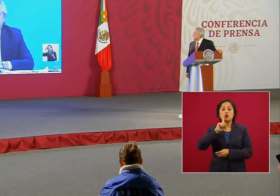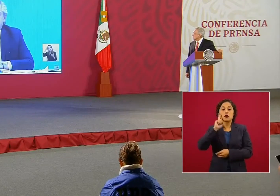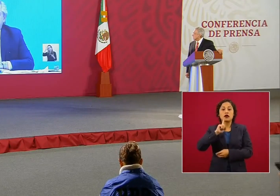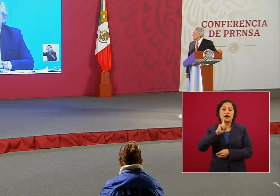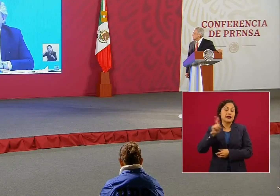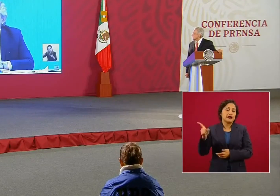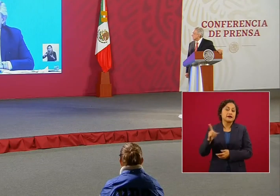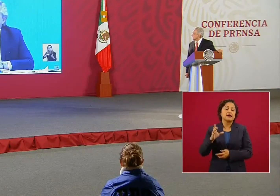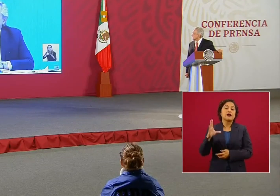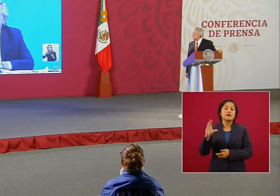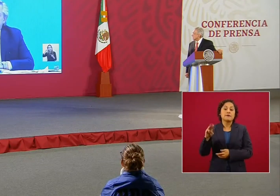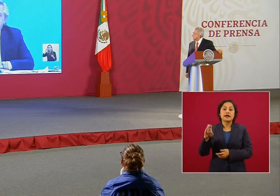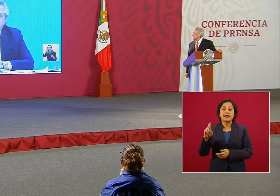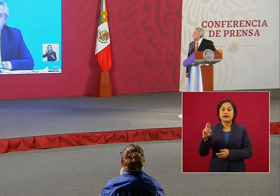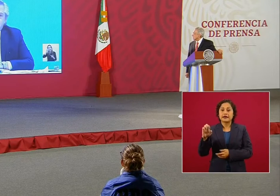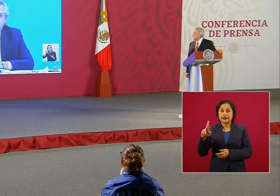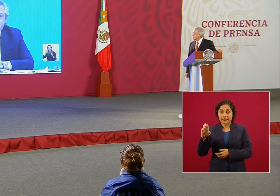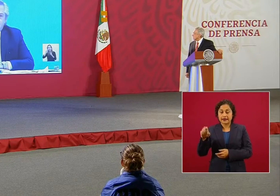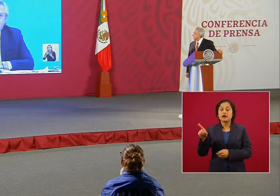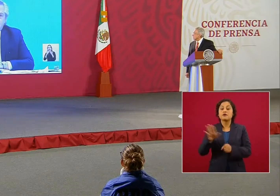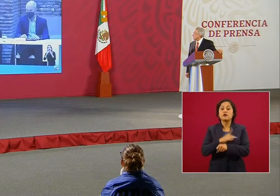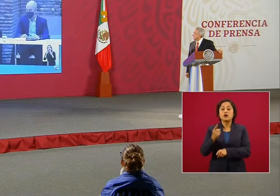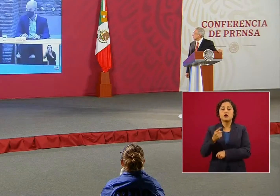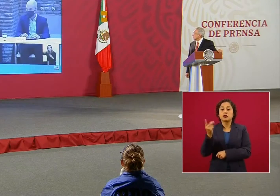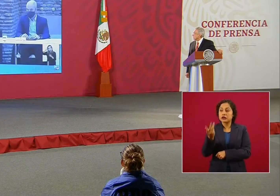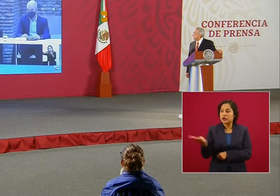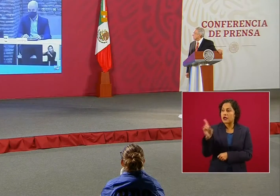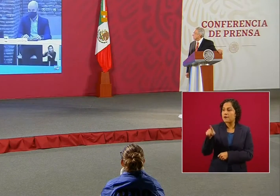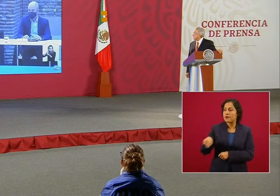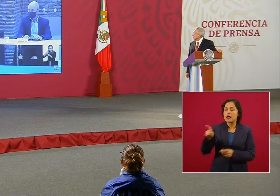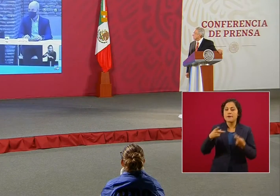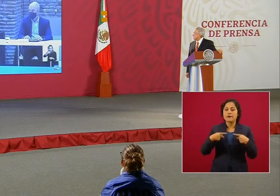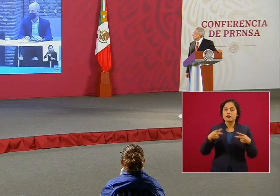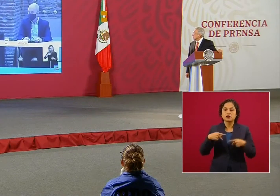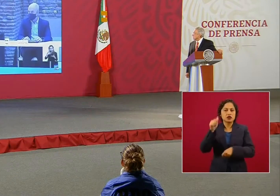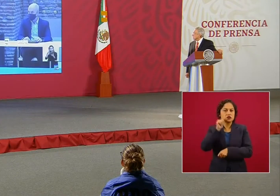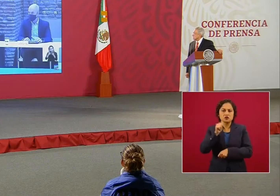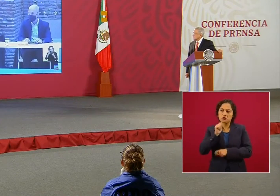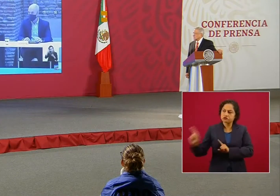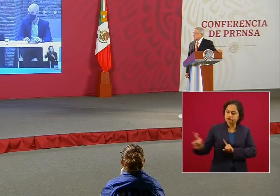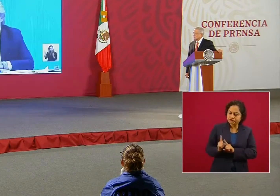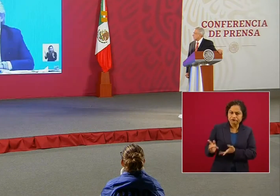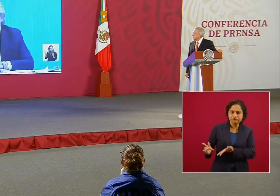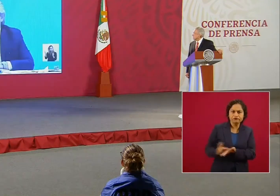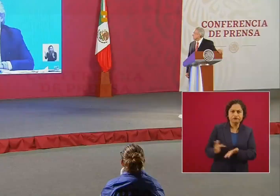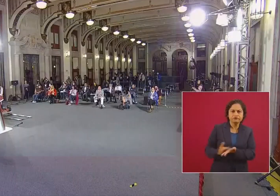porque todos ellos estuvieron a nuestro lado cuando lo necesitamos en la negociación de esta deuda.